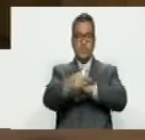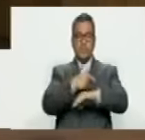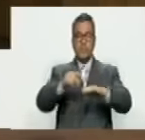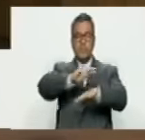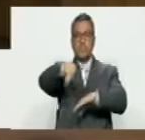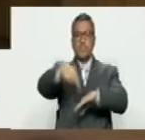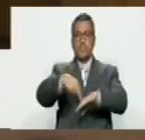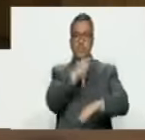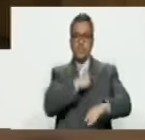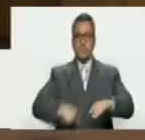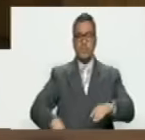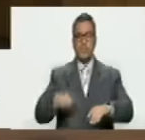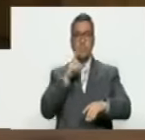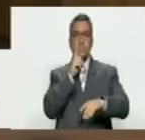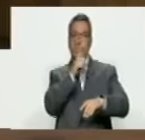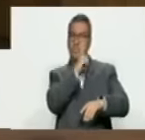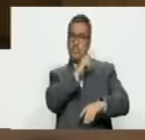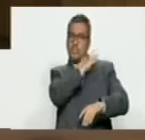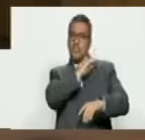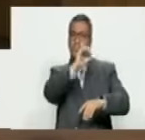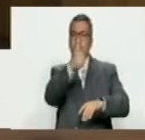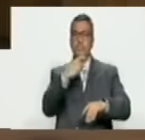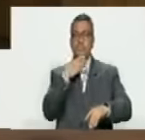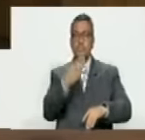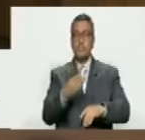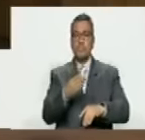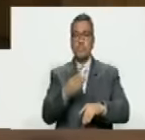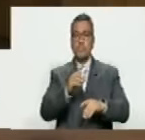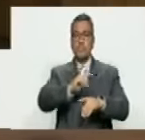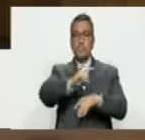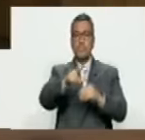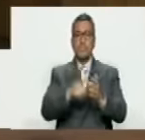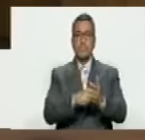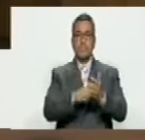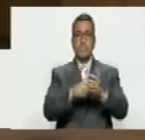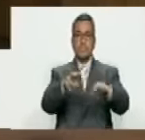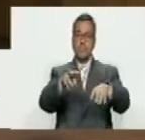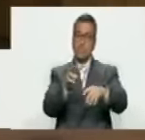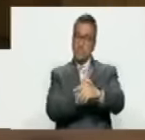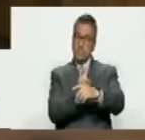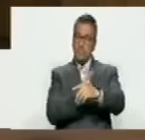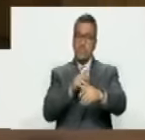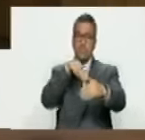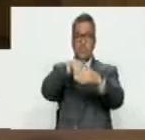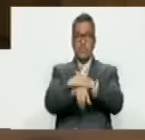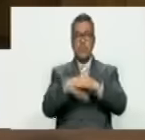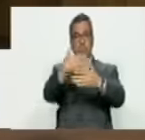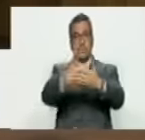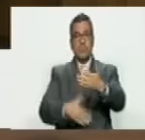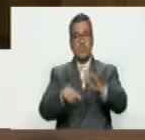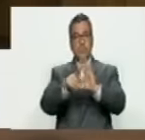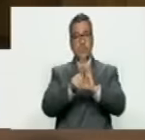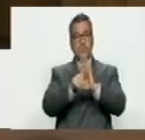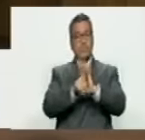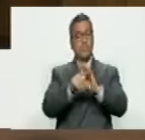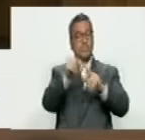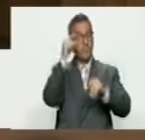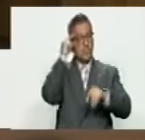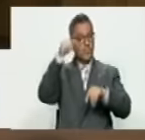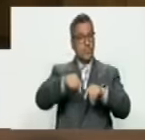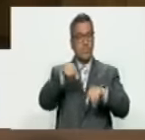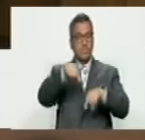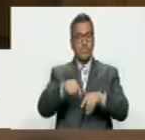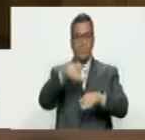El presidente, en nombre de la Junta Directiva, solicitó a la plenaria la urgencia reglamentaria para incluir el proyecto de ley en el orden del día.